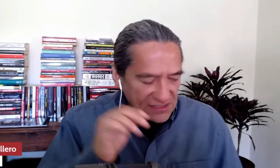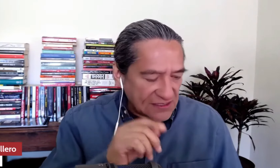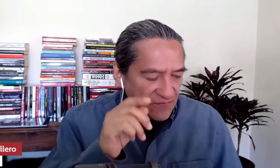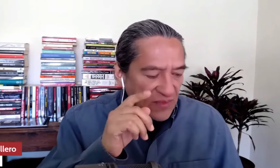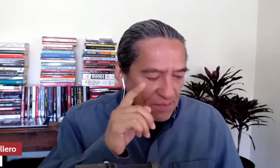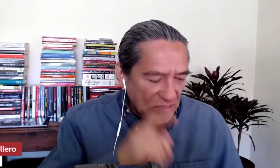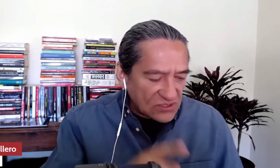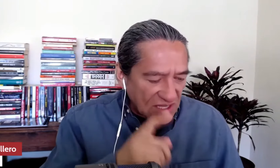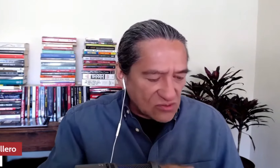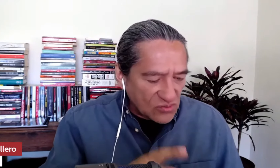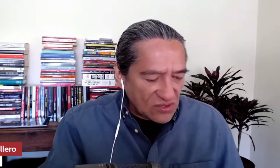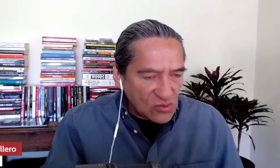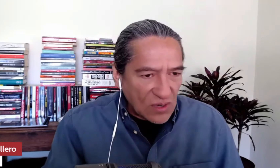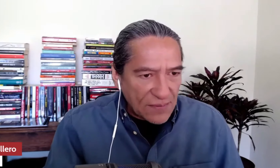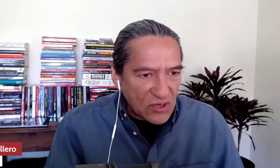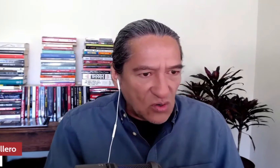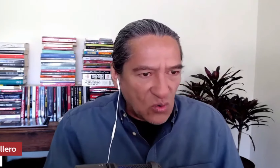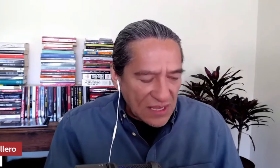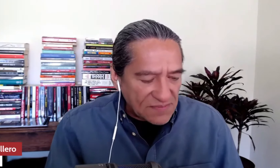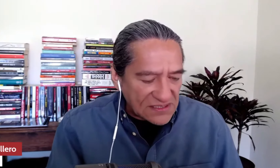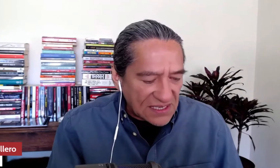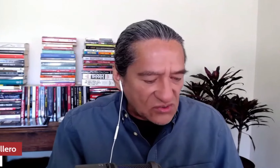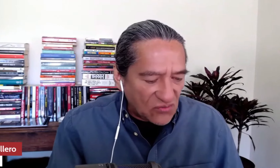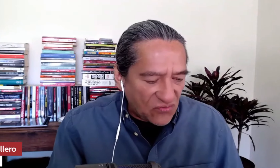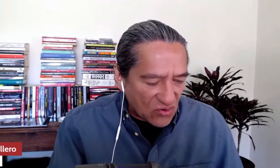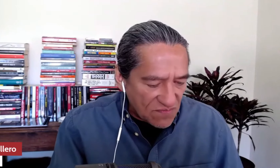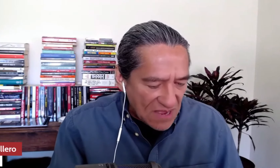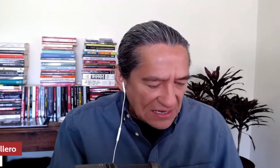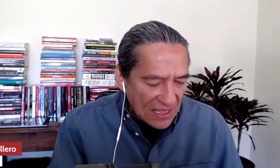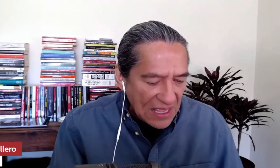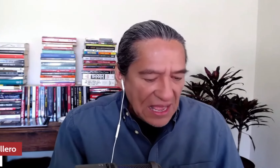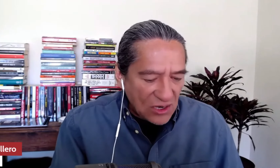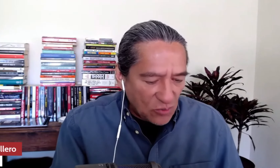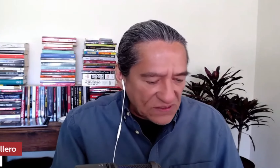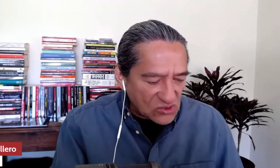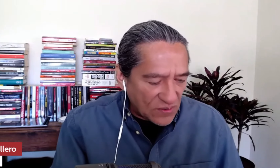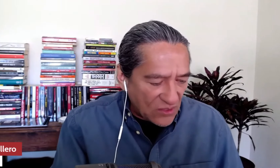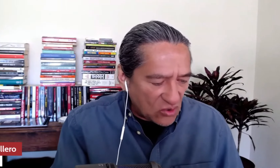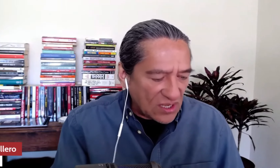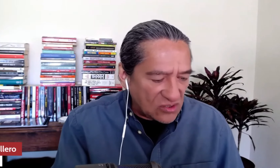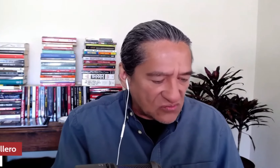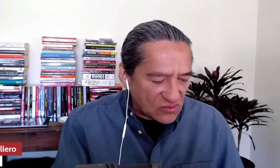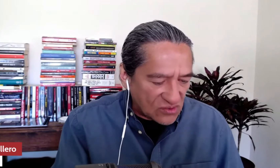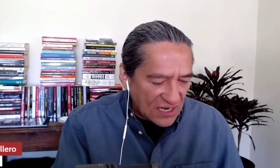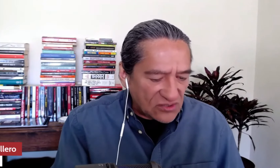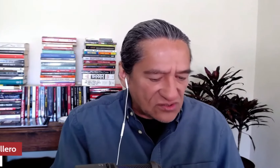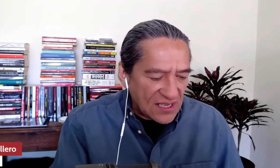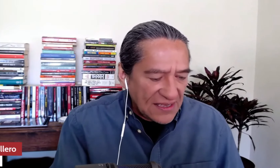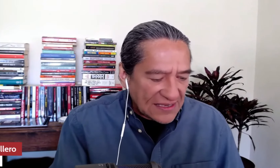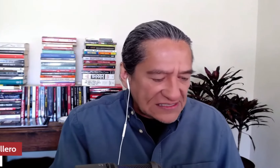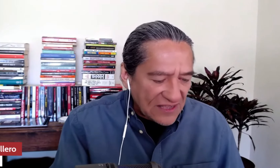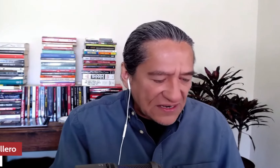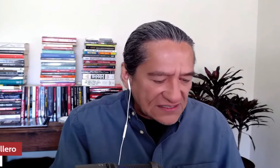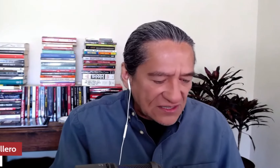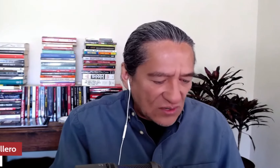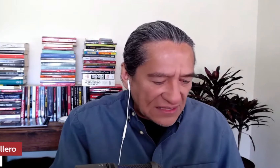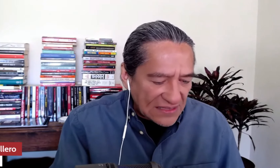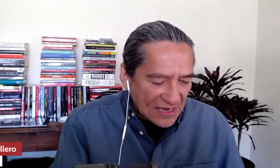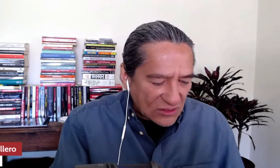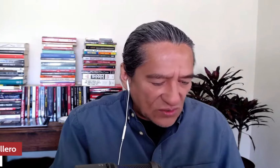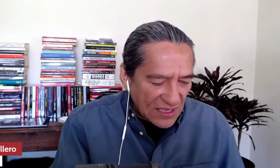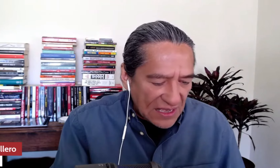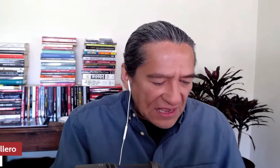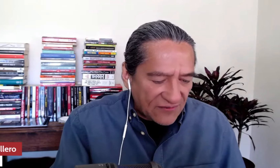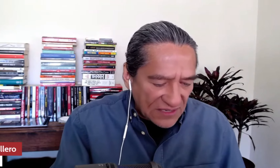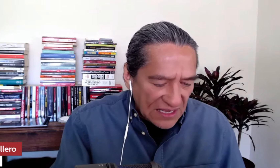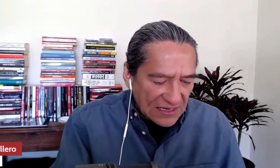comillas, pero Estados Unidos nunca abrió una investigación formal a López Obrador y los funcionarios que estaban haciendo la